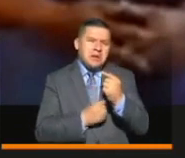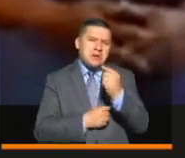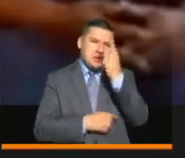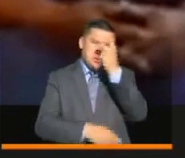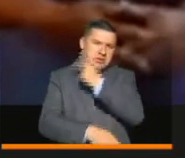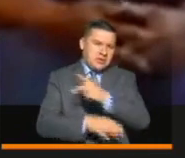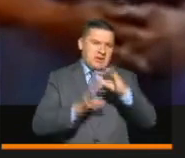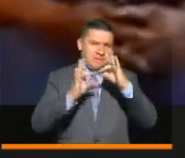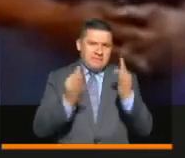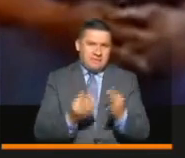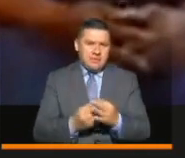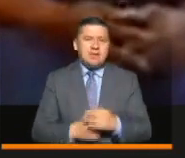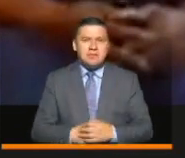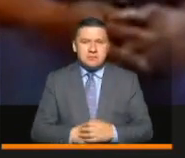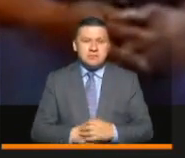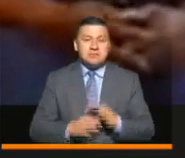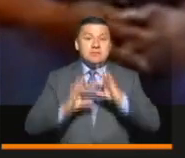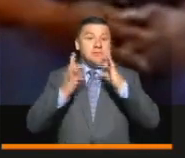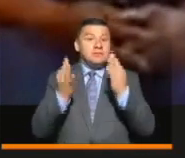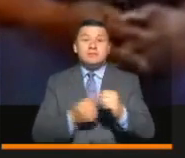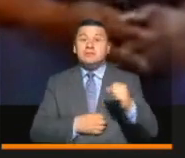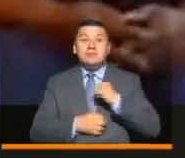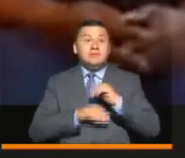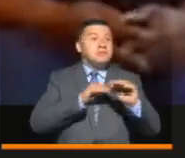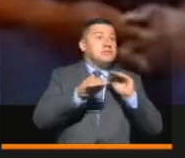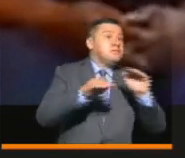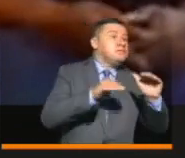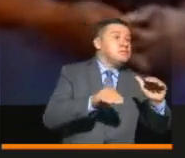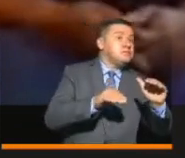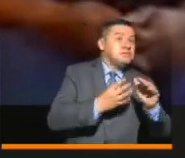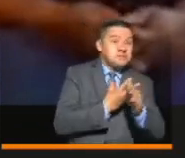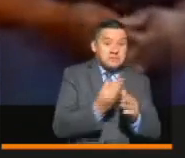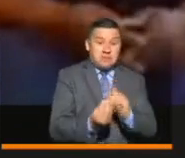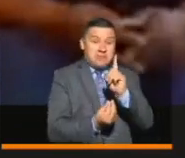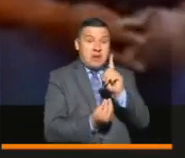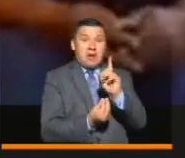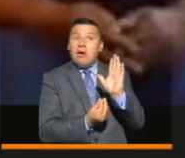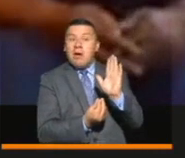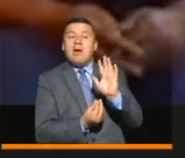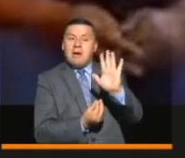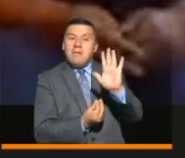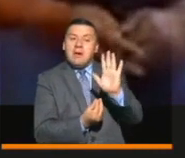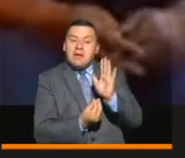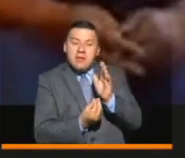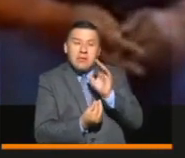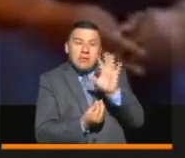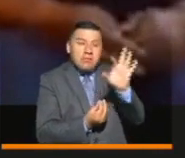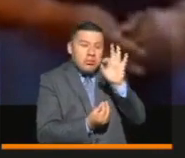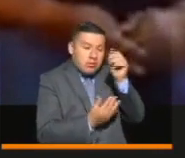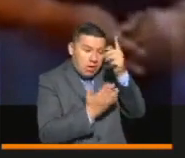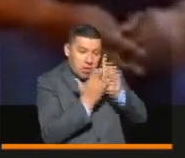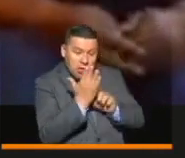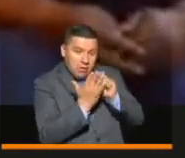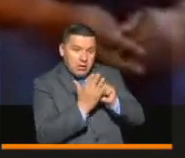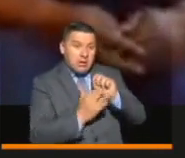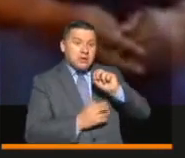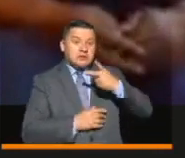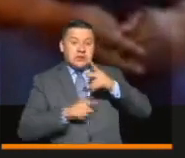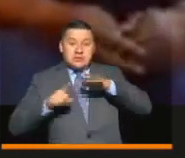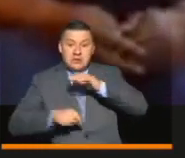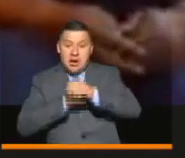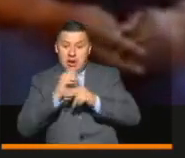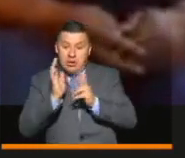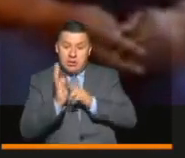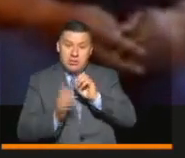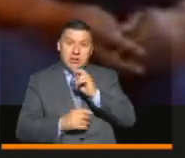dos millones de familias. Las familias que nos convoquemos en esta primera etapa llegan a la segunda, que será en el segundo semestre del 2002.